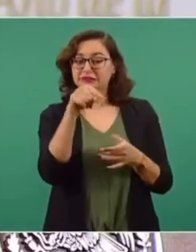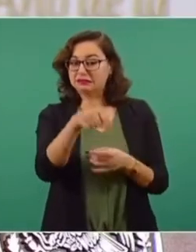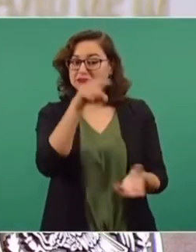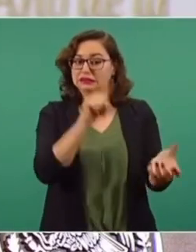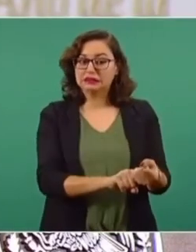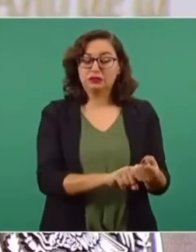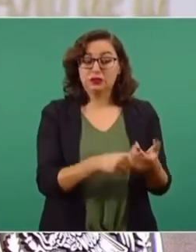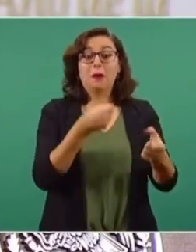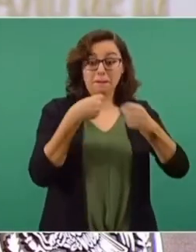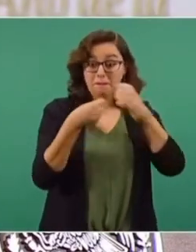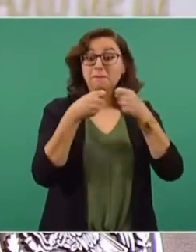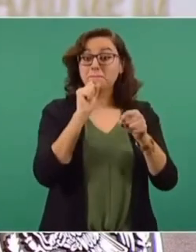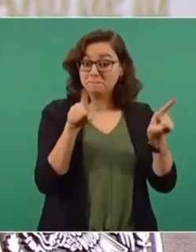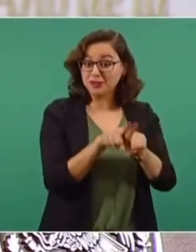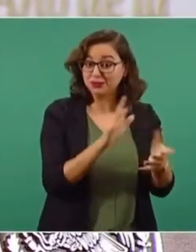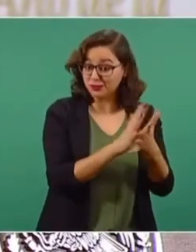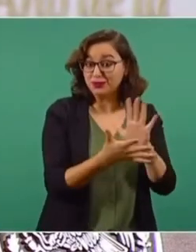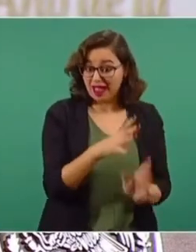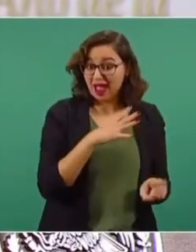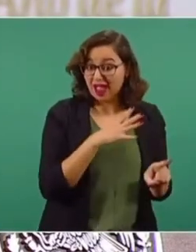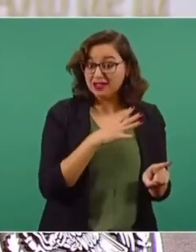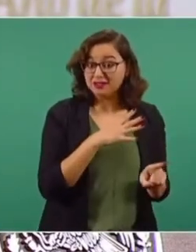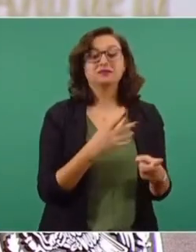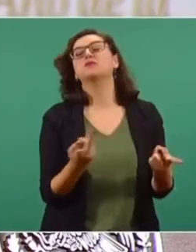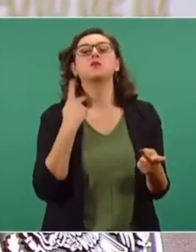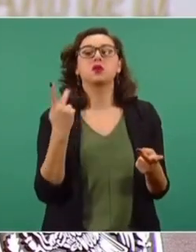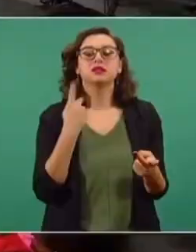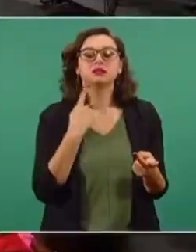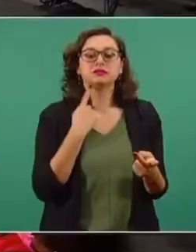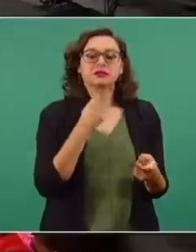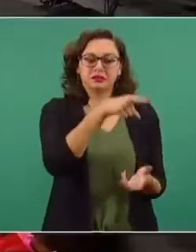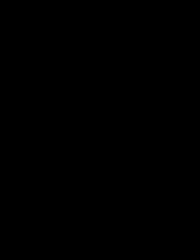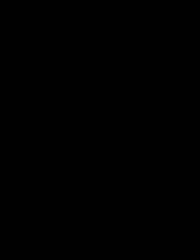hasta periodistas, políticos.